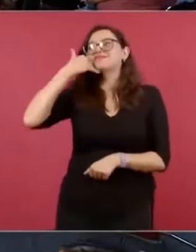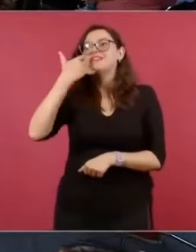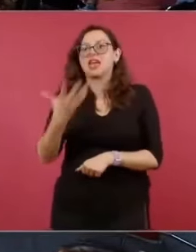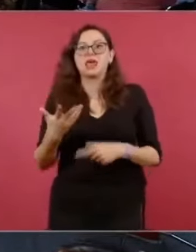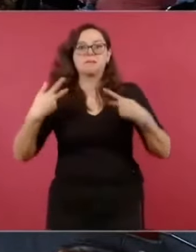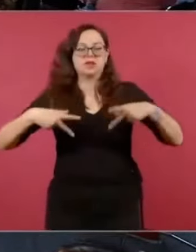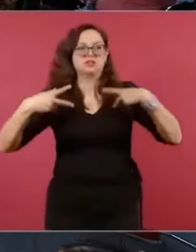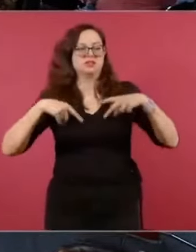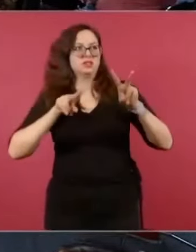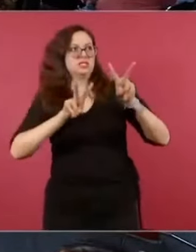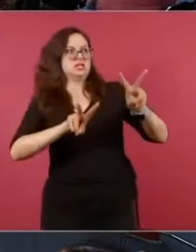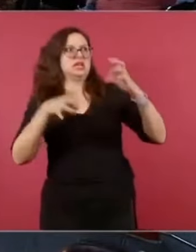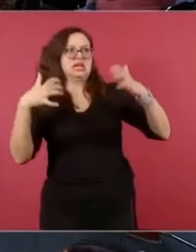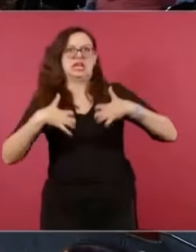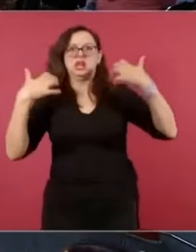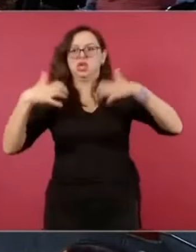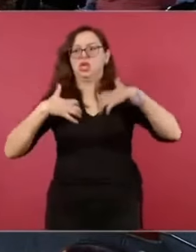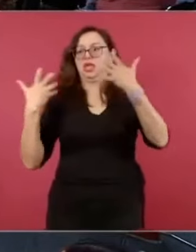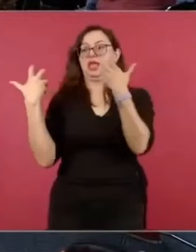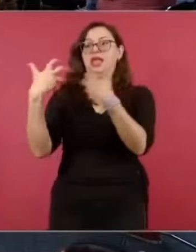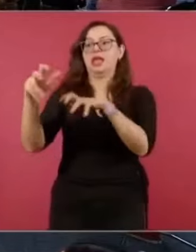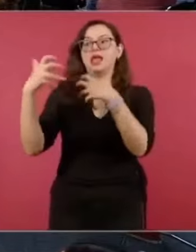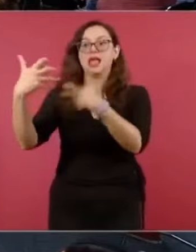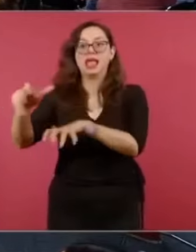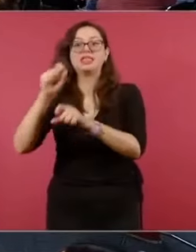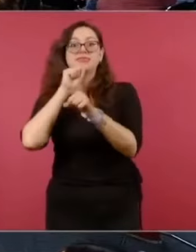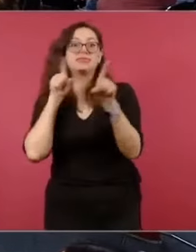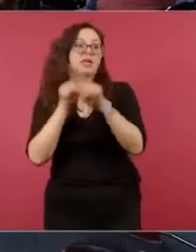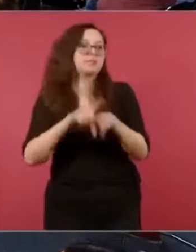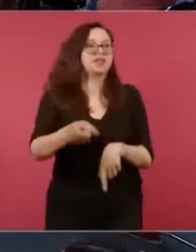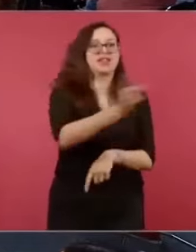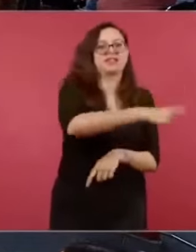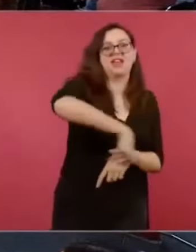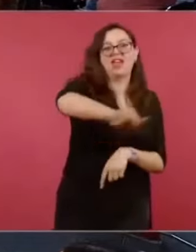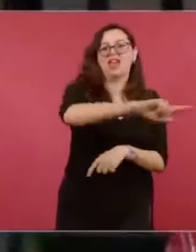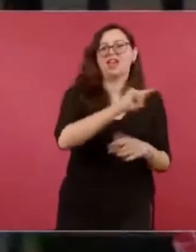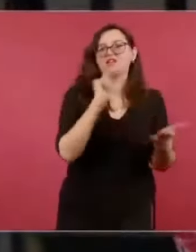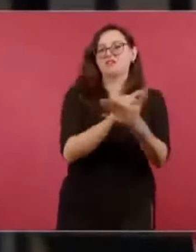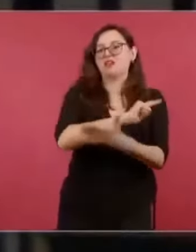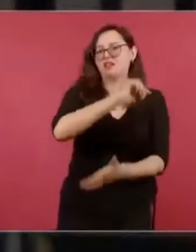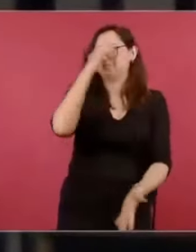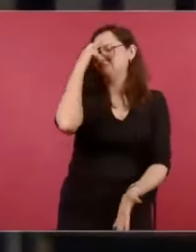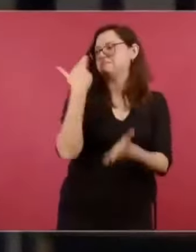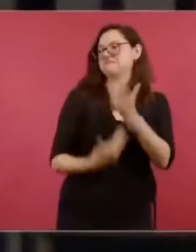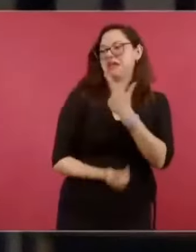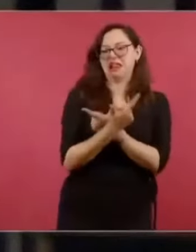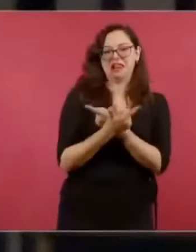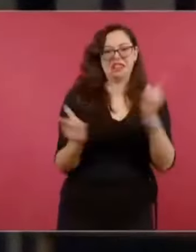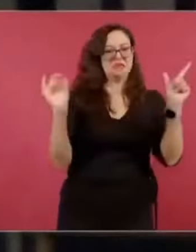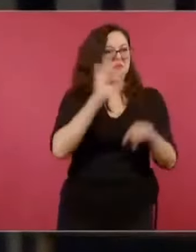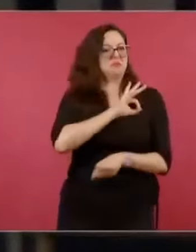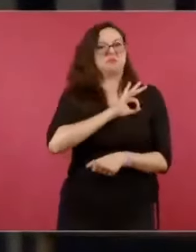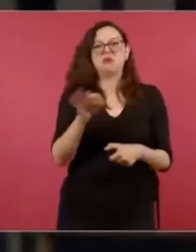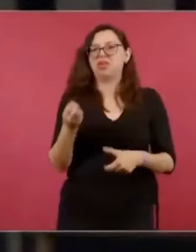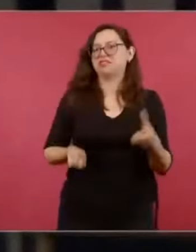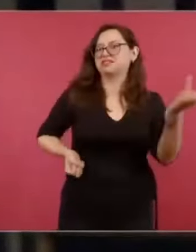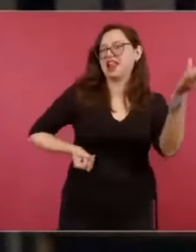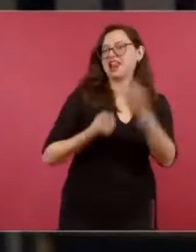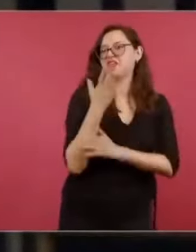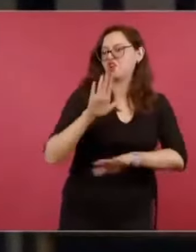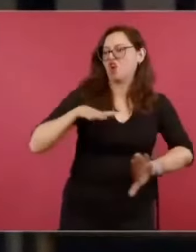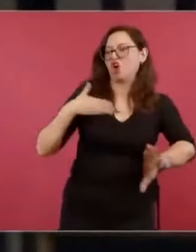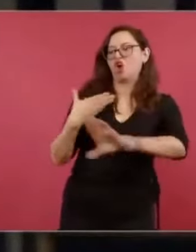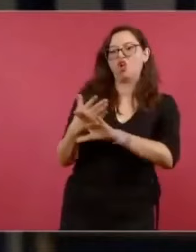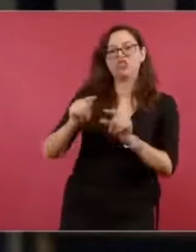por otra con todo el tema de la criminalidad, de la violencia extrema que se ejerce contra el pueblo de